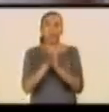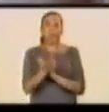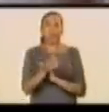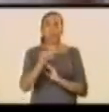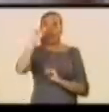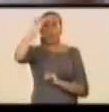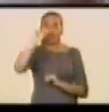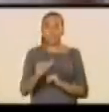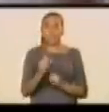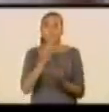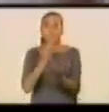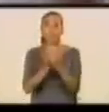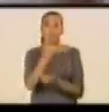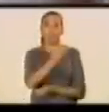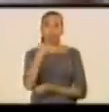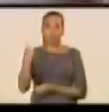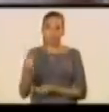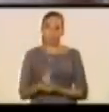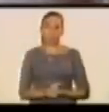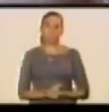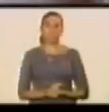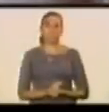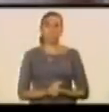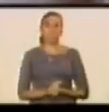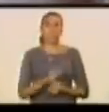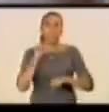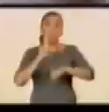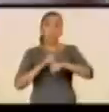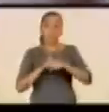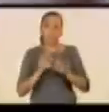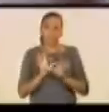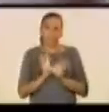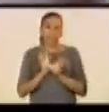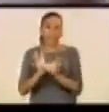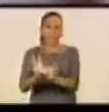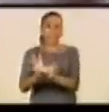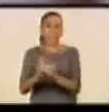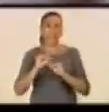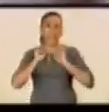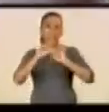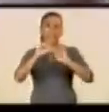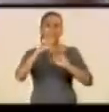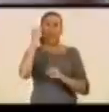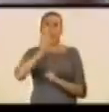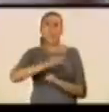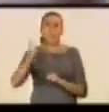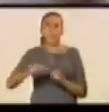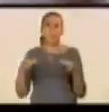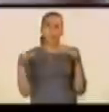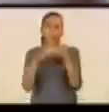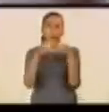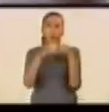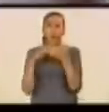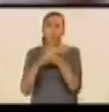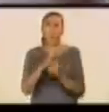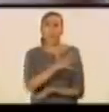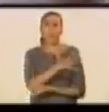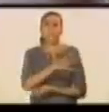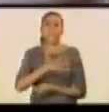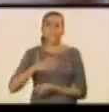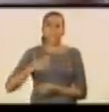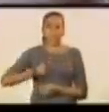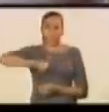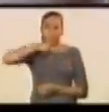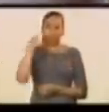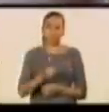para traer el voto. Es el momento de aislar y rechazar a los pequeños grupos que pretenden